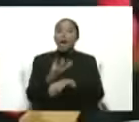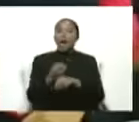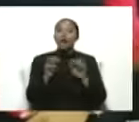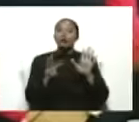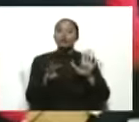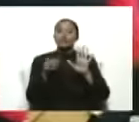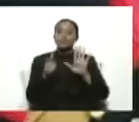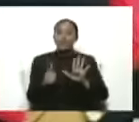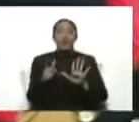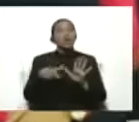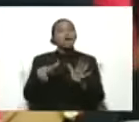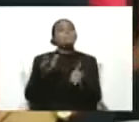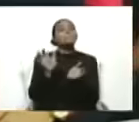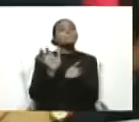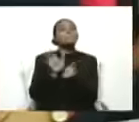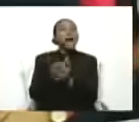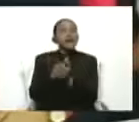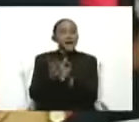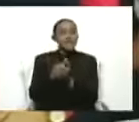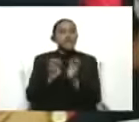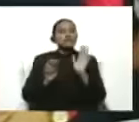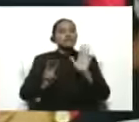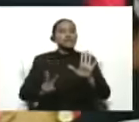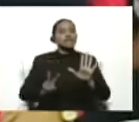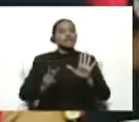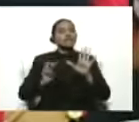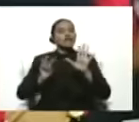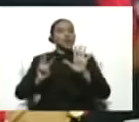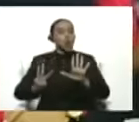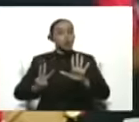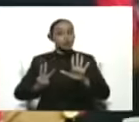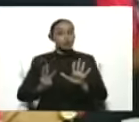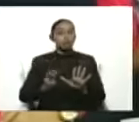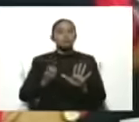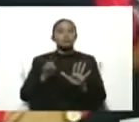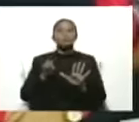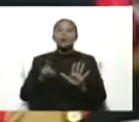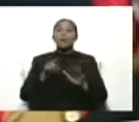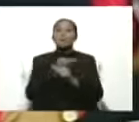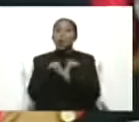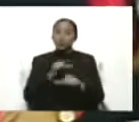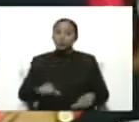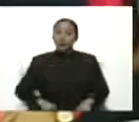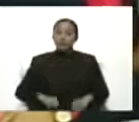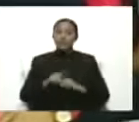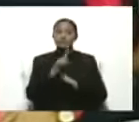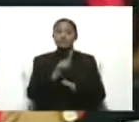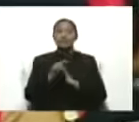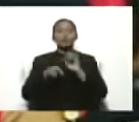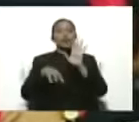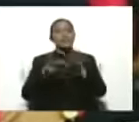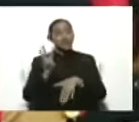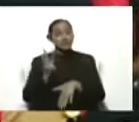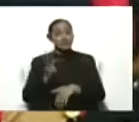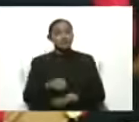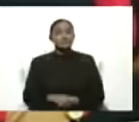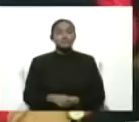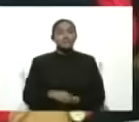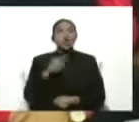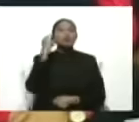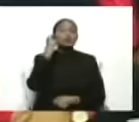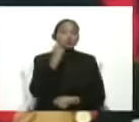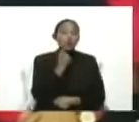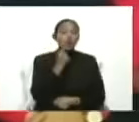Nueva Esparta 78, Portuguesa 113, Sucre